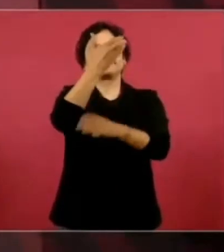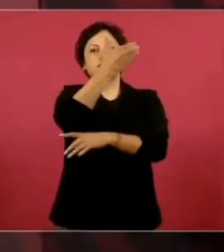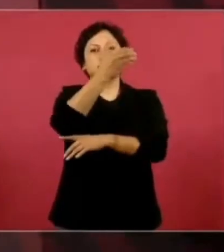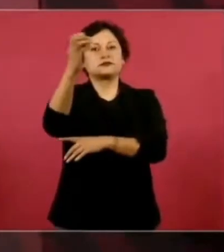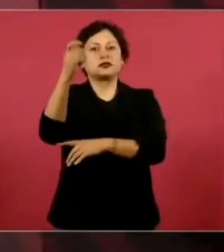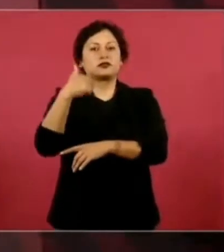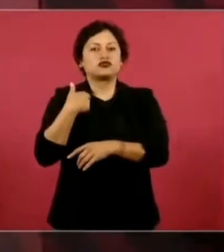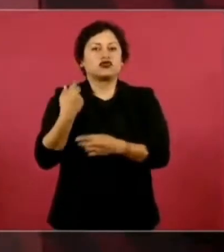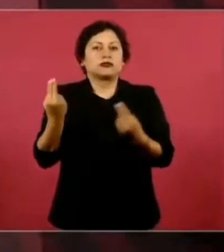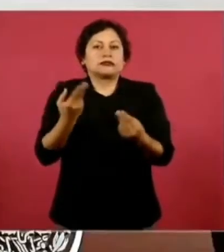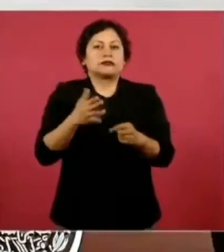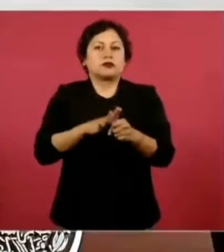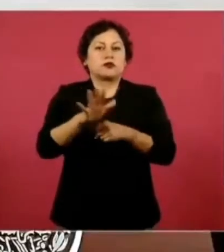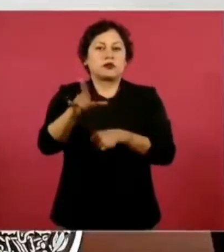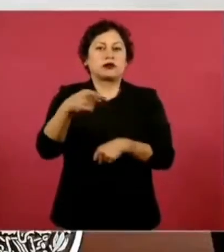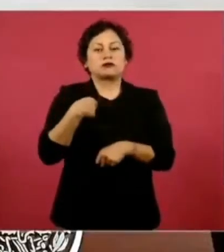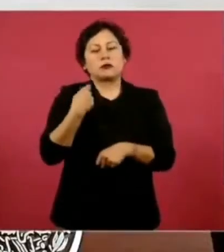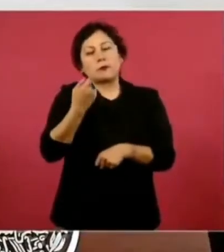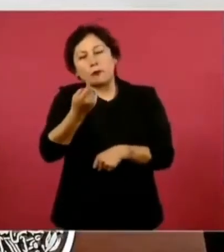cosita